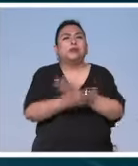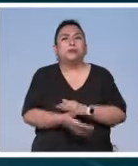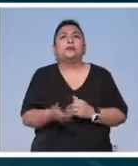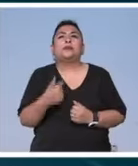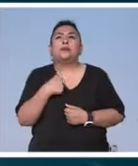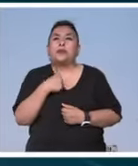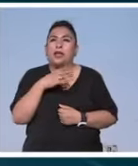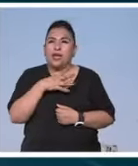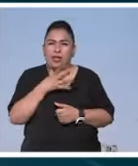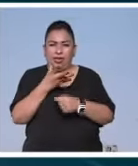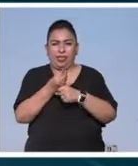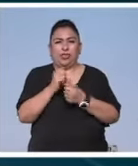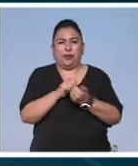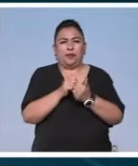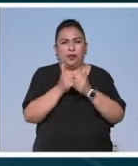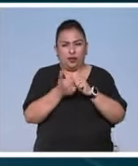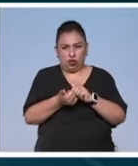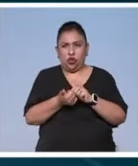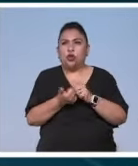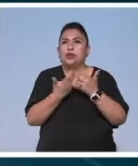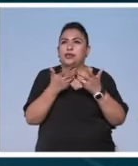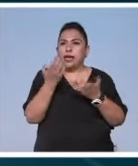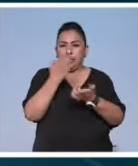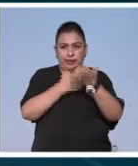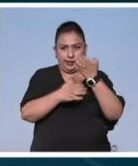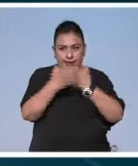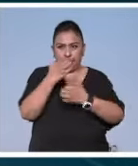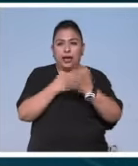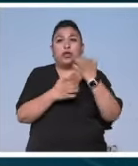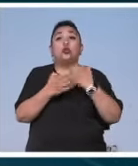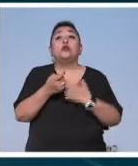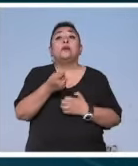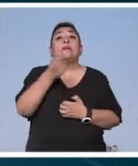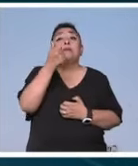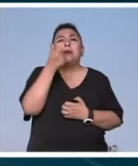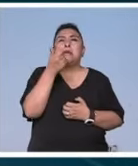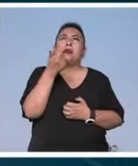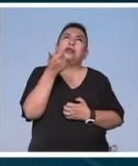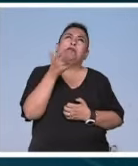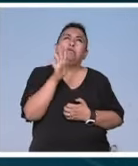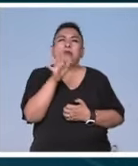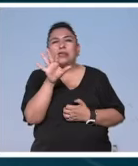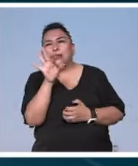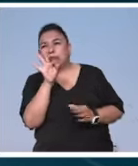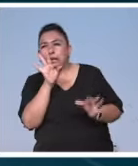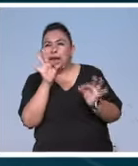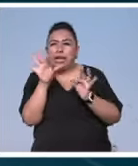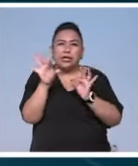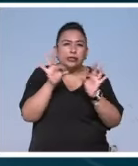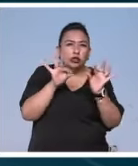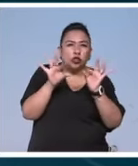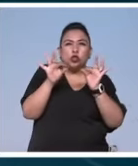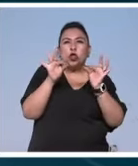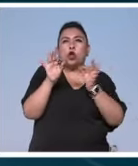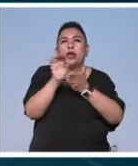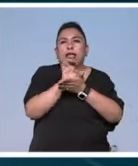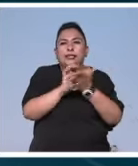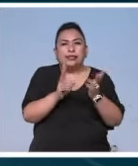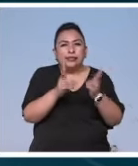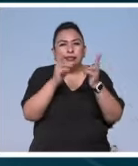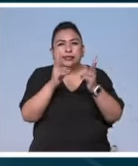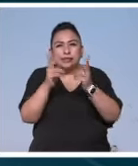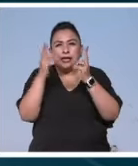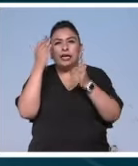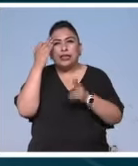hicimos la adaptación ya en los ensayos o sea primero hicimos una especie de selección de escenas o de